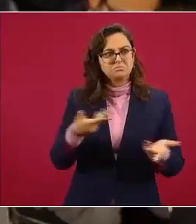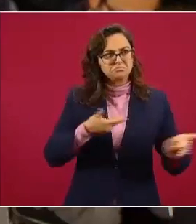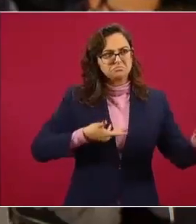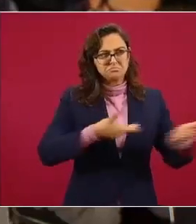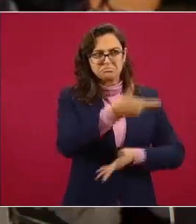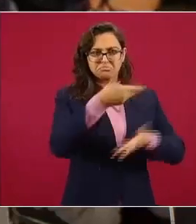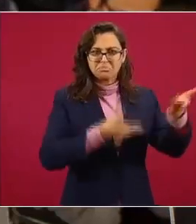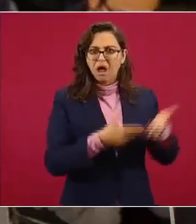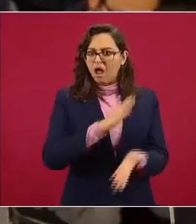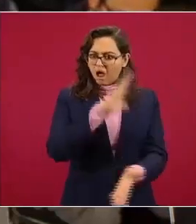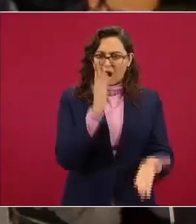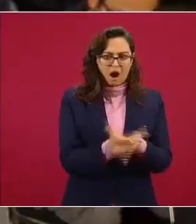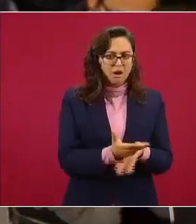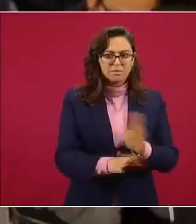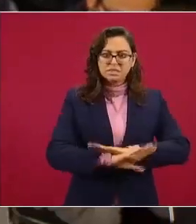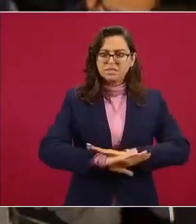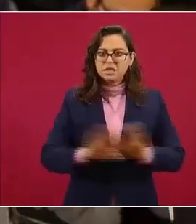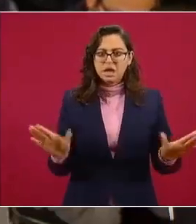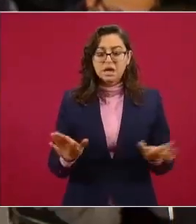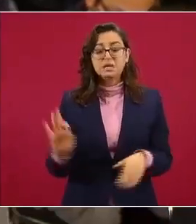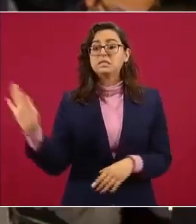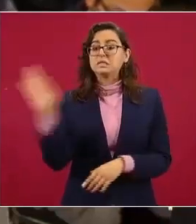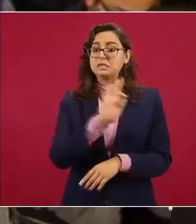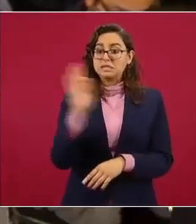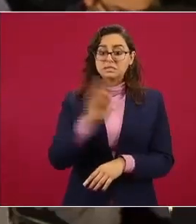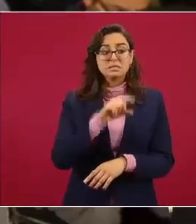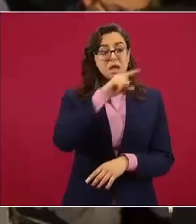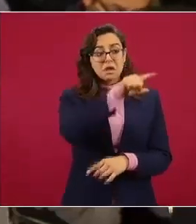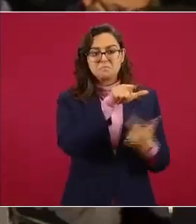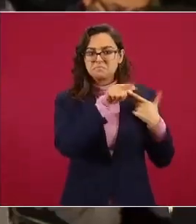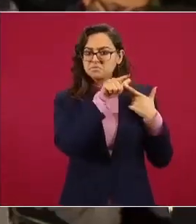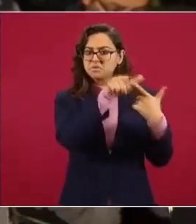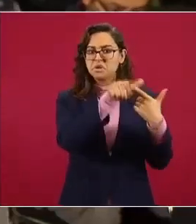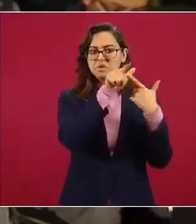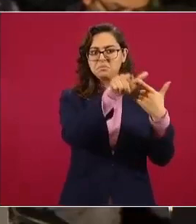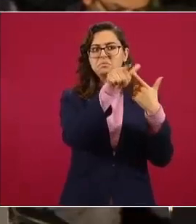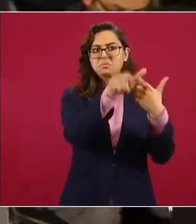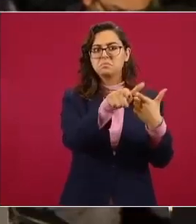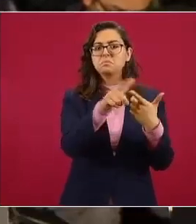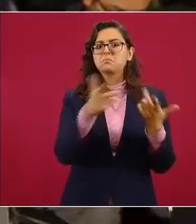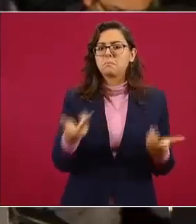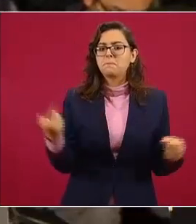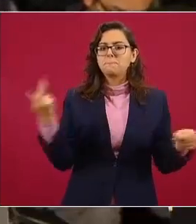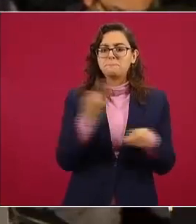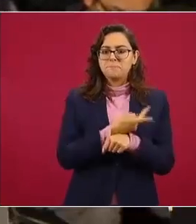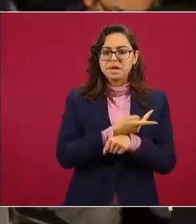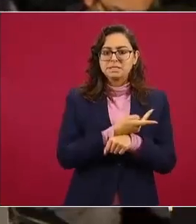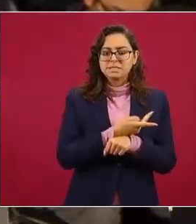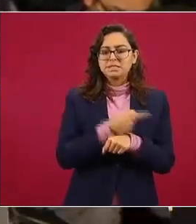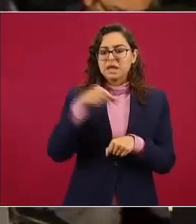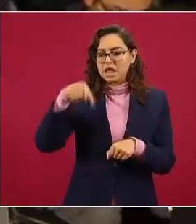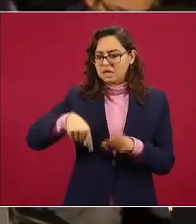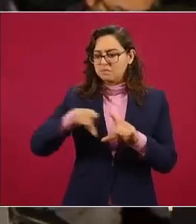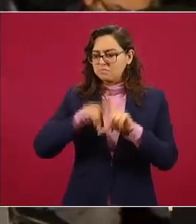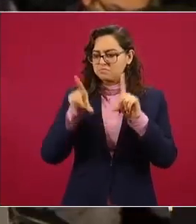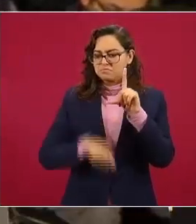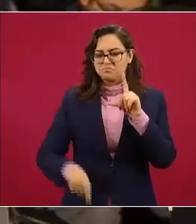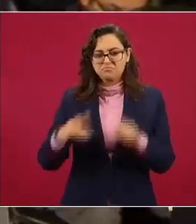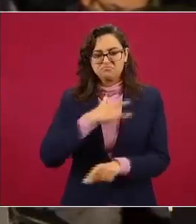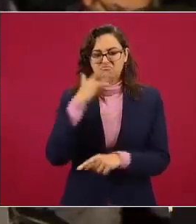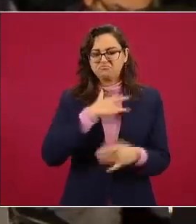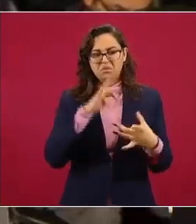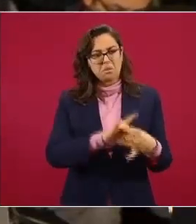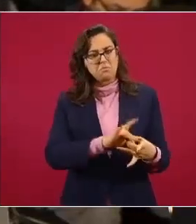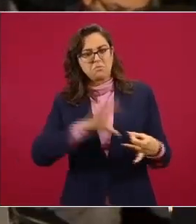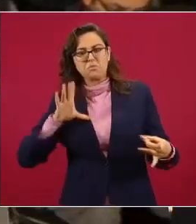es decir si si seguían con este proceso México podría prohibir la actuación de las agencias estadounidenses qué es